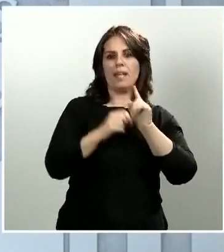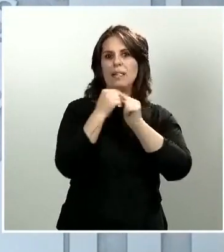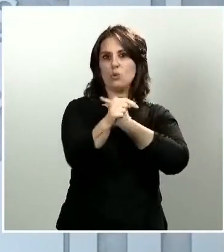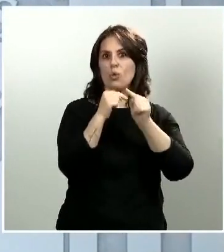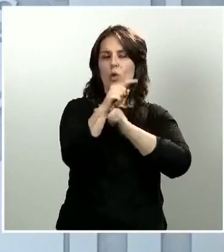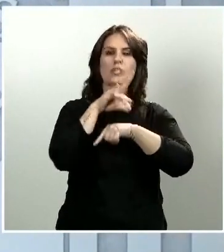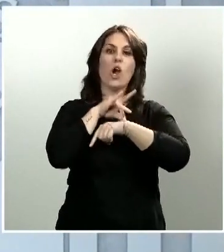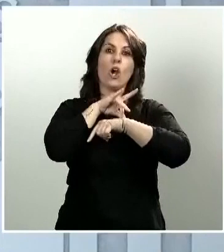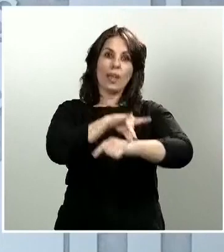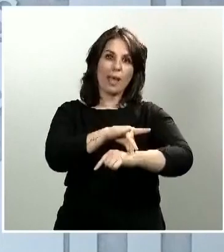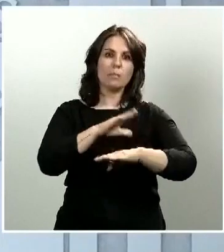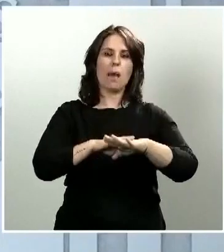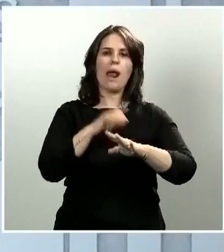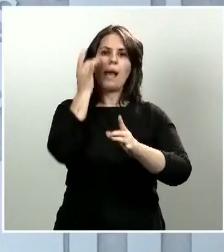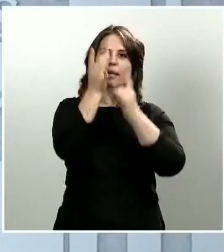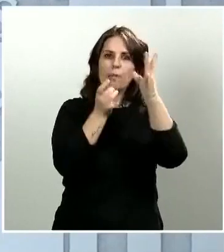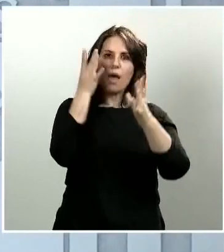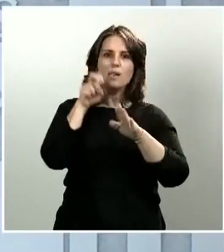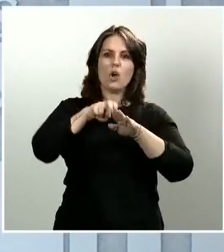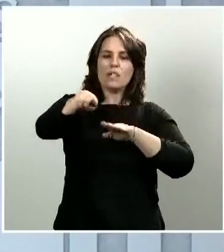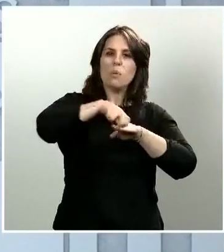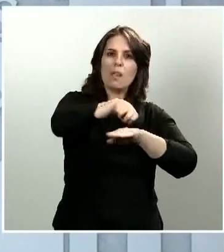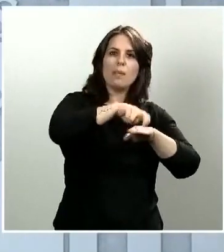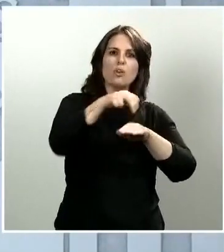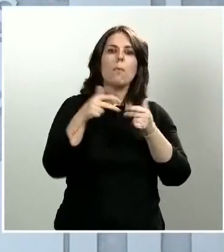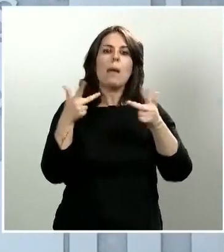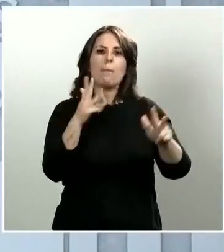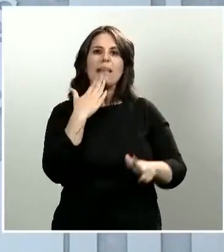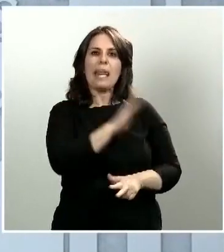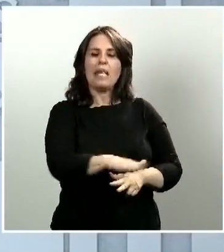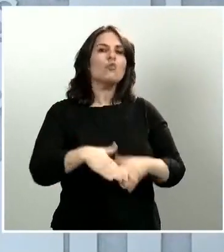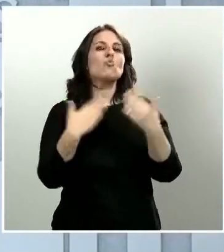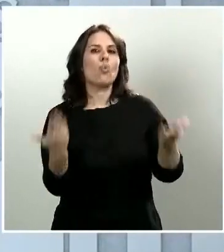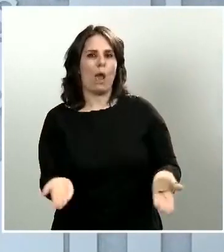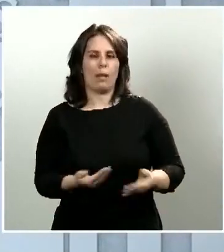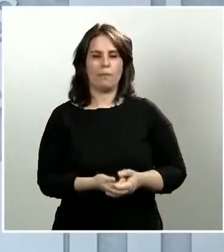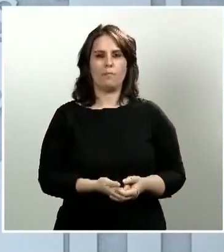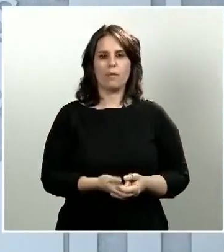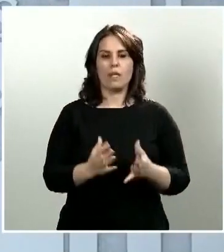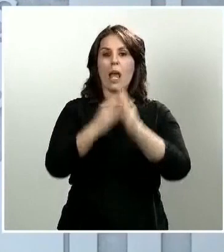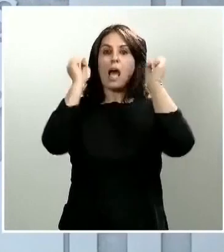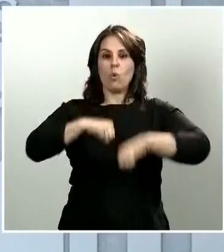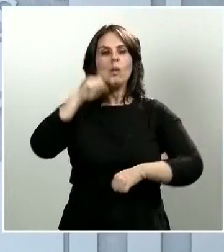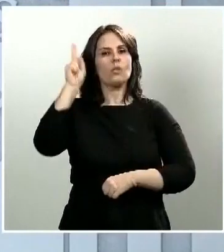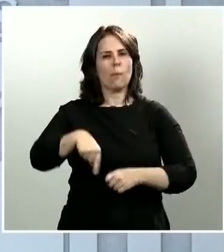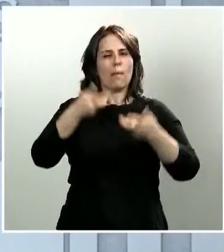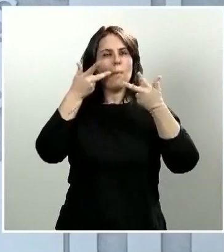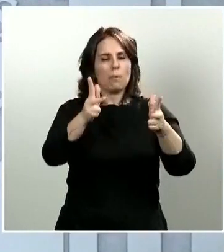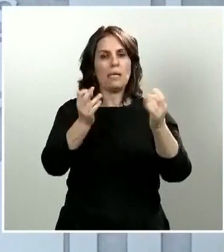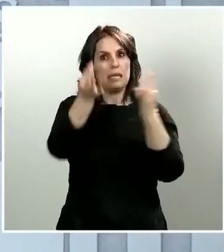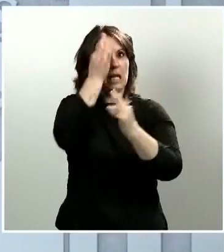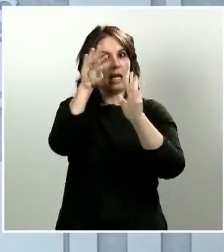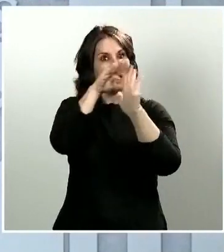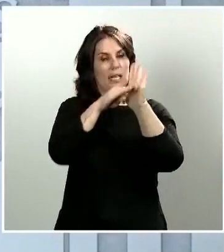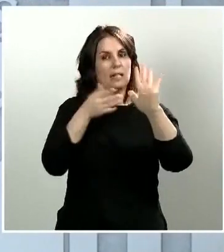actividades y desplazamientos permitidos. Y también el acuerdo permite y detalla que el Ministerio de Sanidad podrá